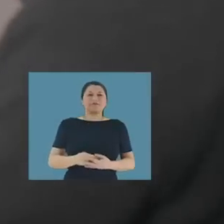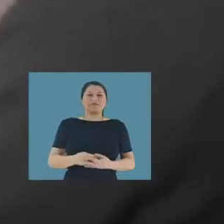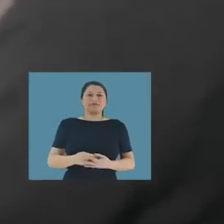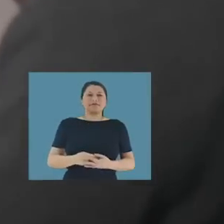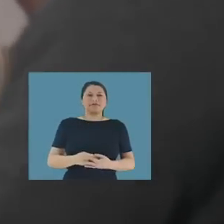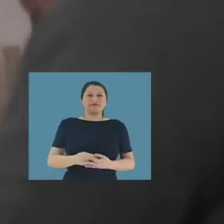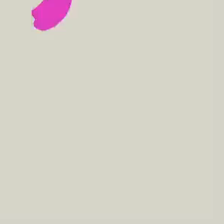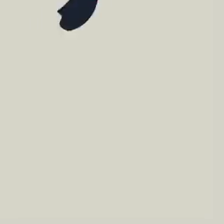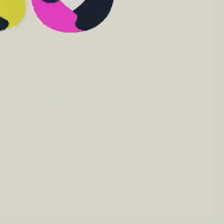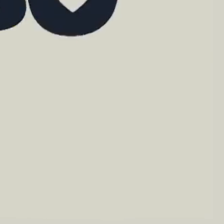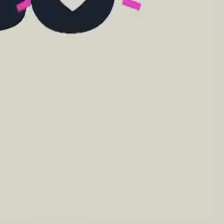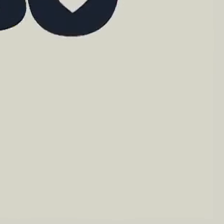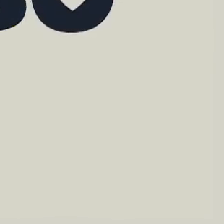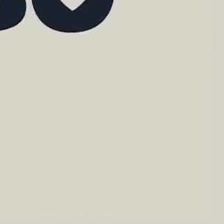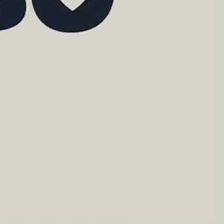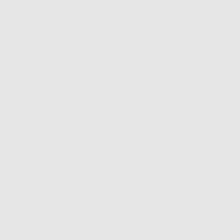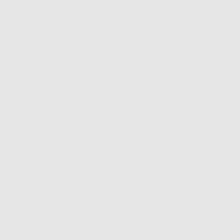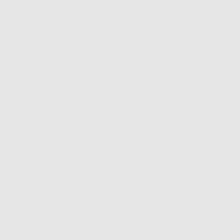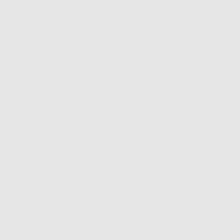Bueno.